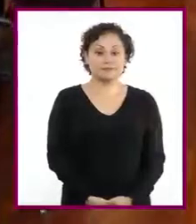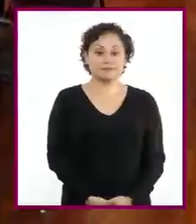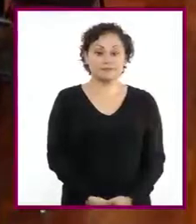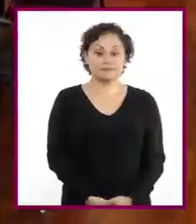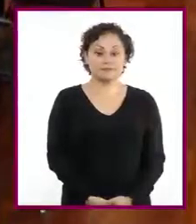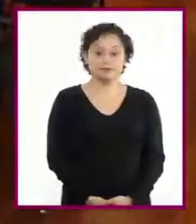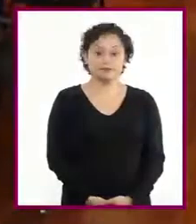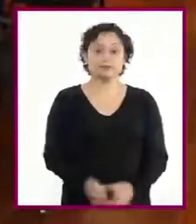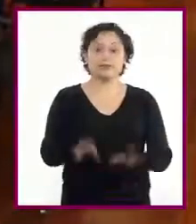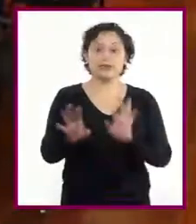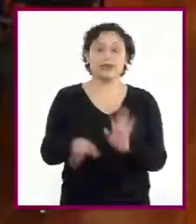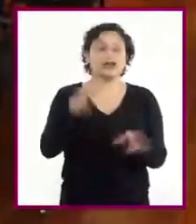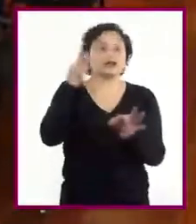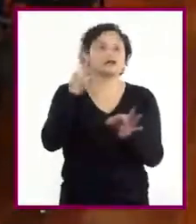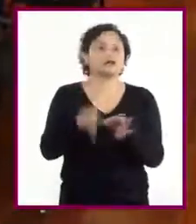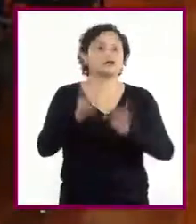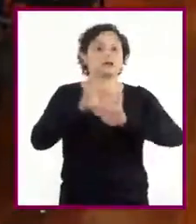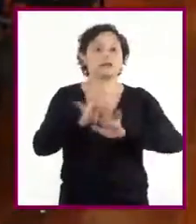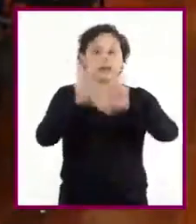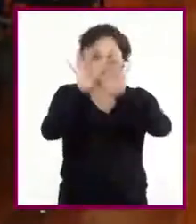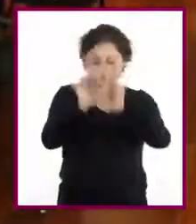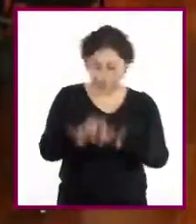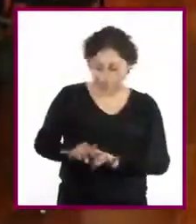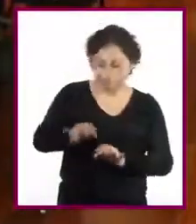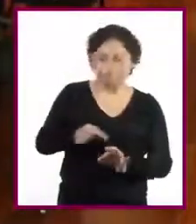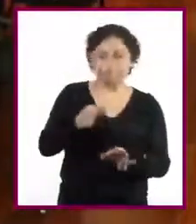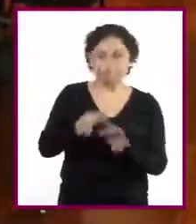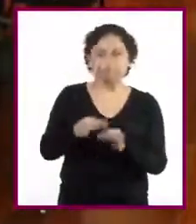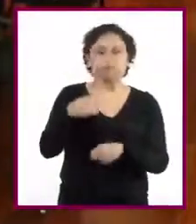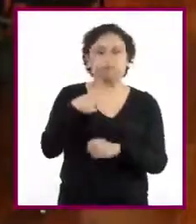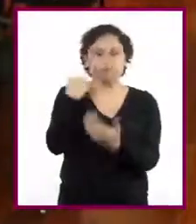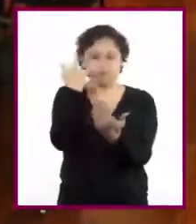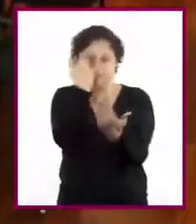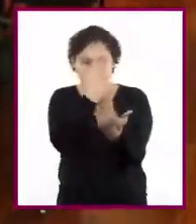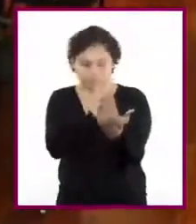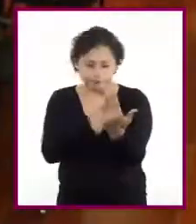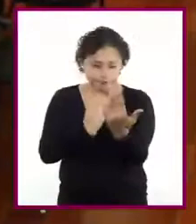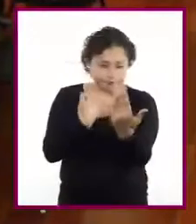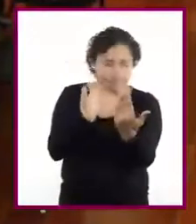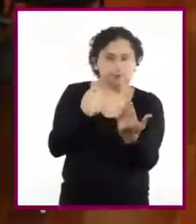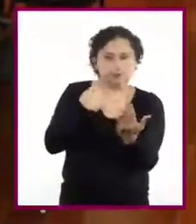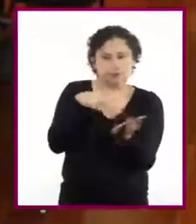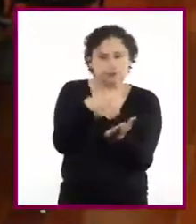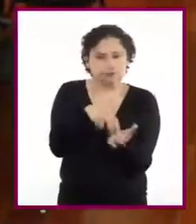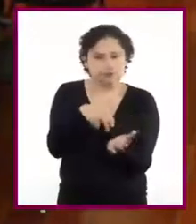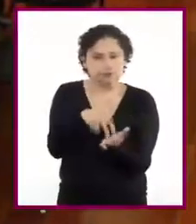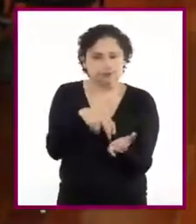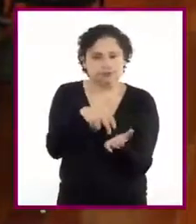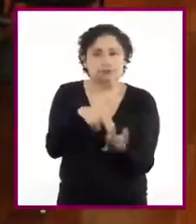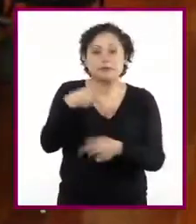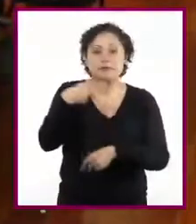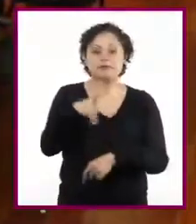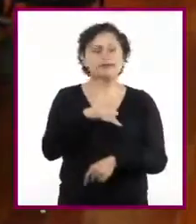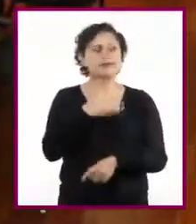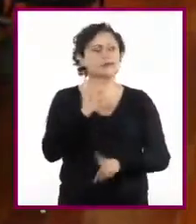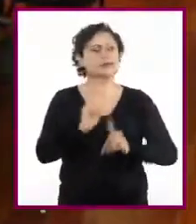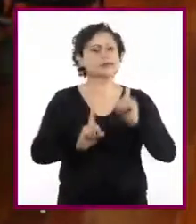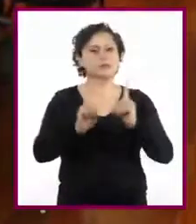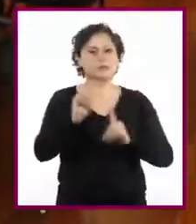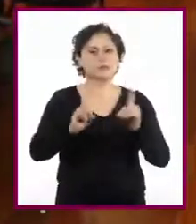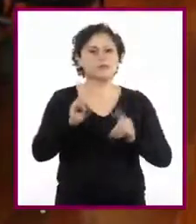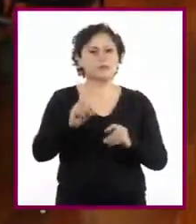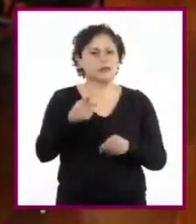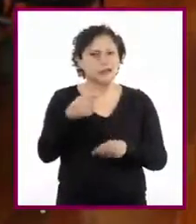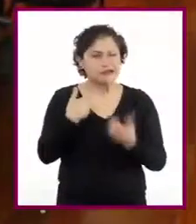Por fin terminé mi trabajo final. Lo revisé con mucha calma y corregí algunas cosas. Pero, para estar segura que se entiende,